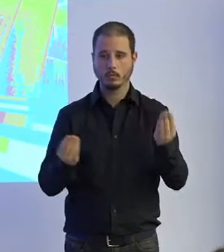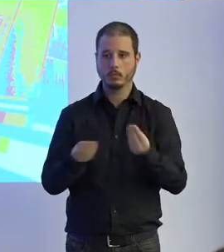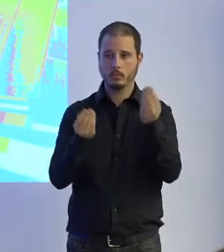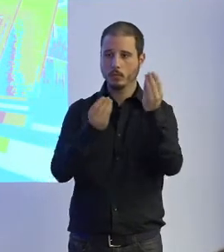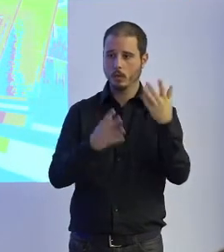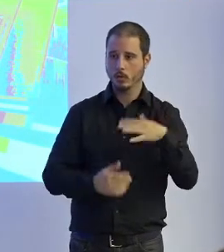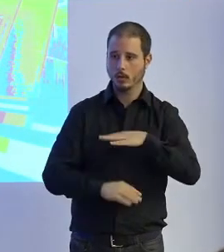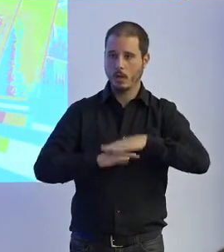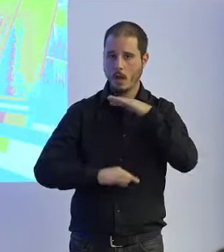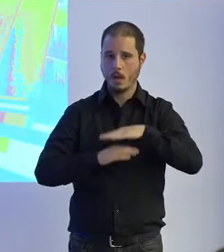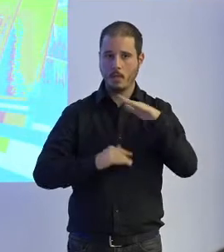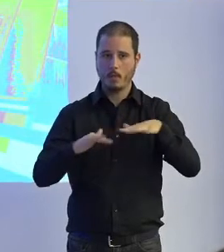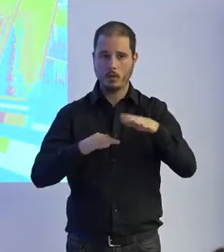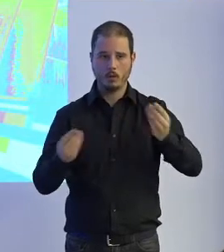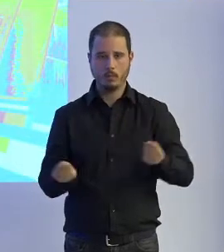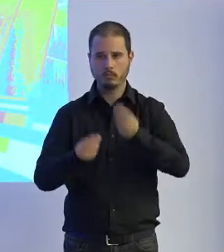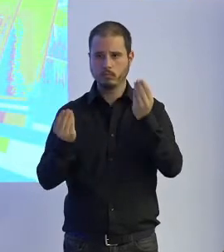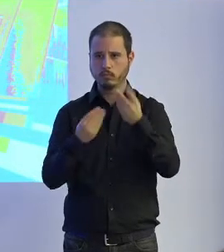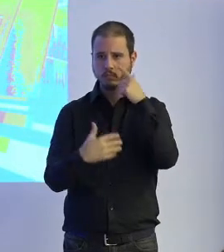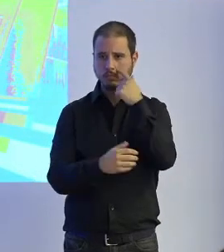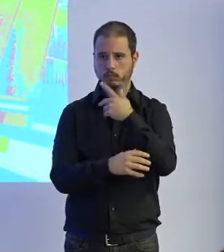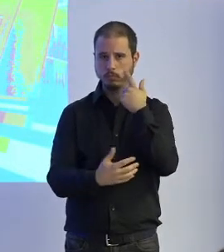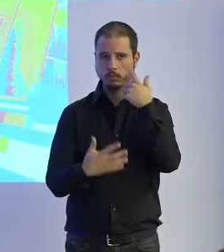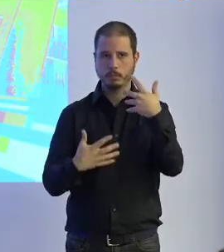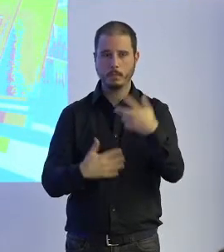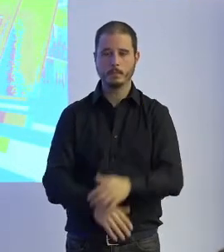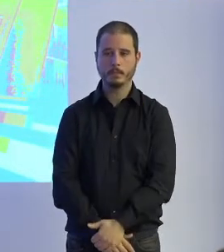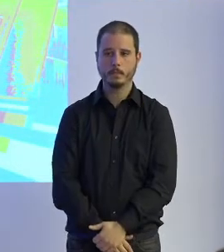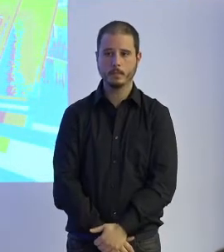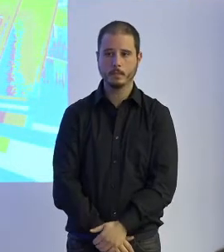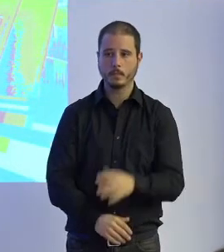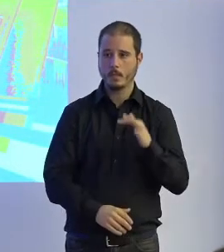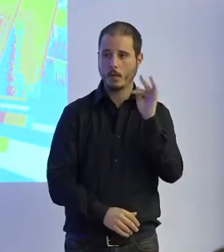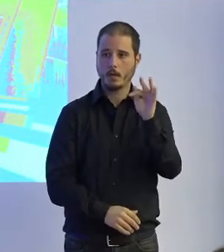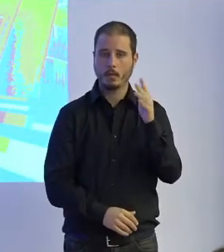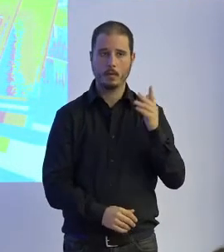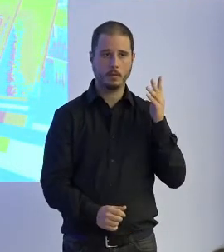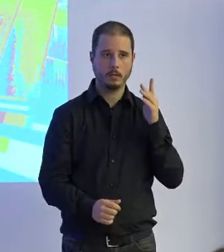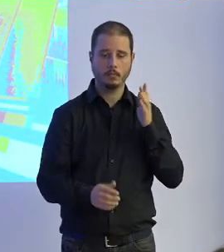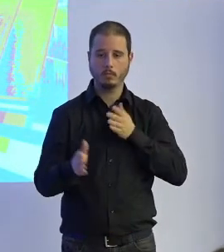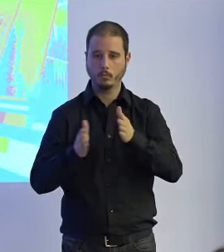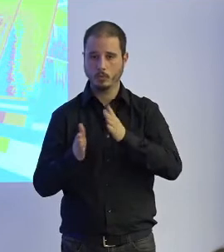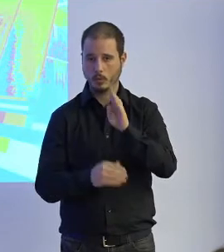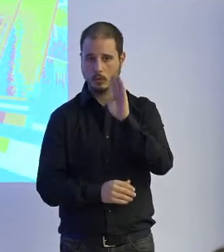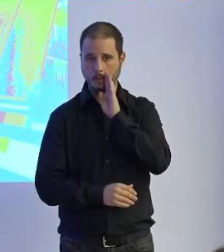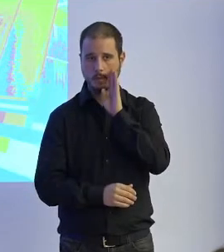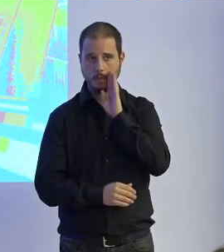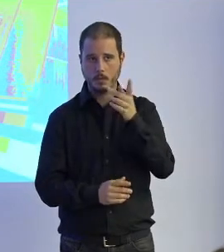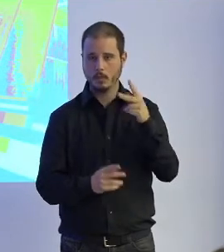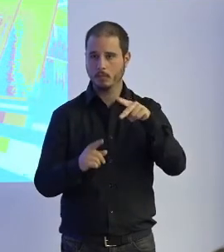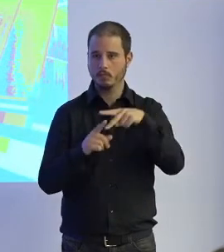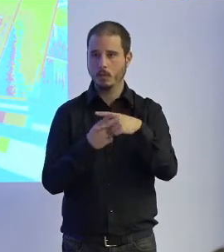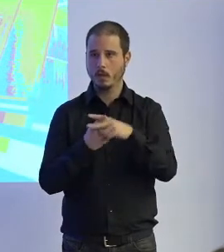motoras del paciente además estos dispositivos son una excelente herramienta para el personal sanitario